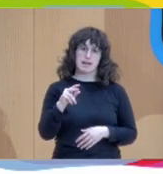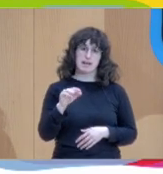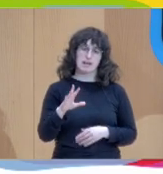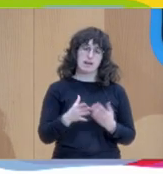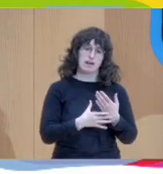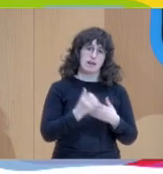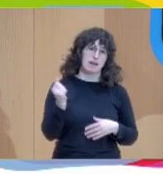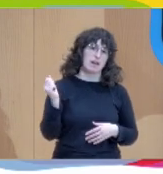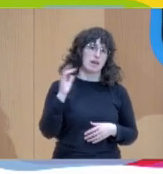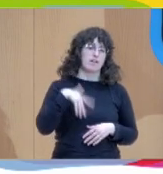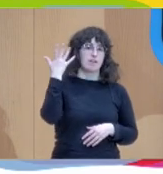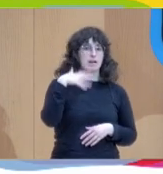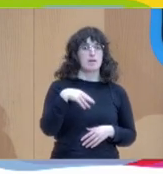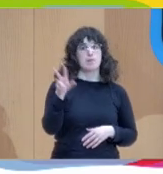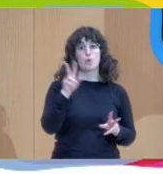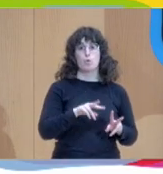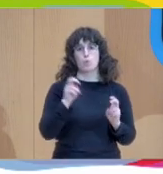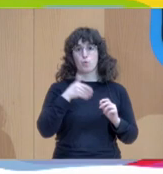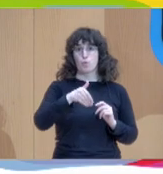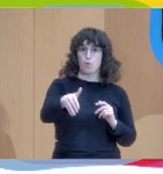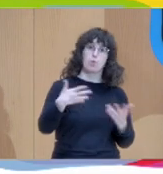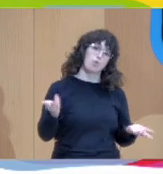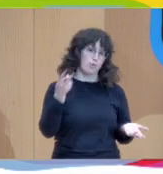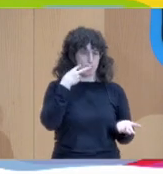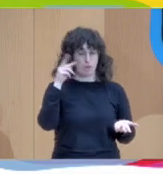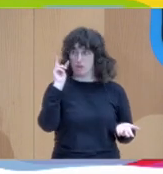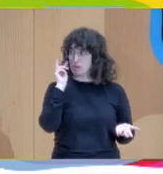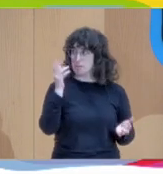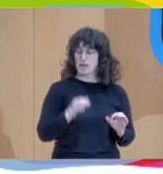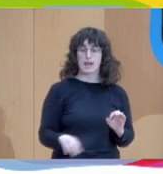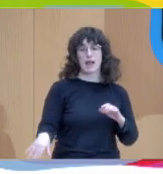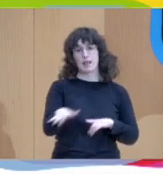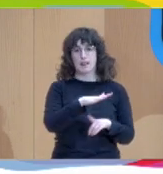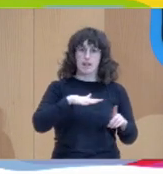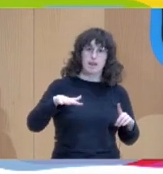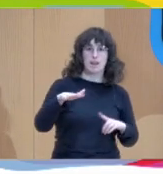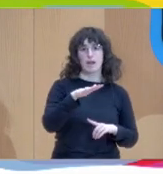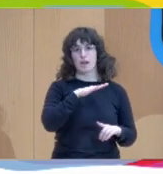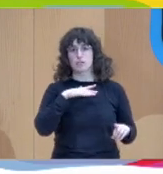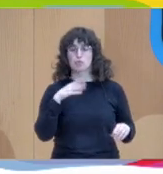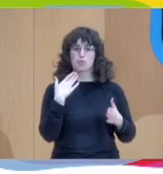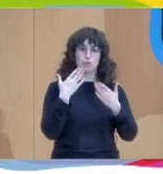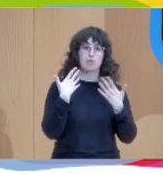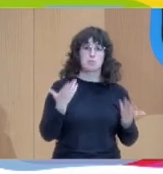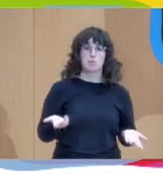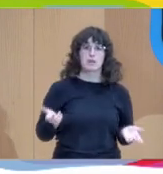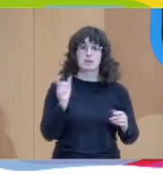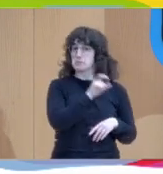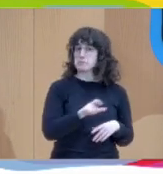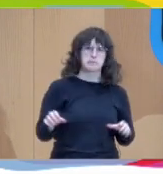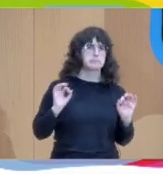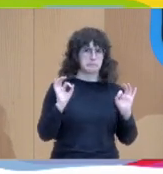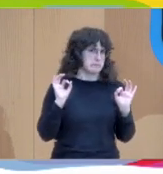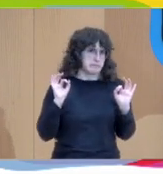Futuro y tu experiencia con el enfoque dialógico que te ha aportado. Pues los seres humanos somos dialógicos por naturaleza,